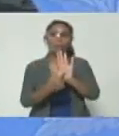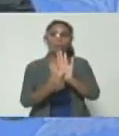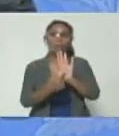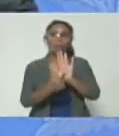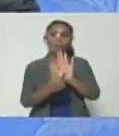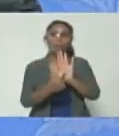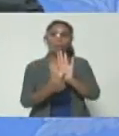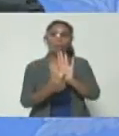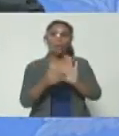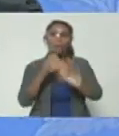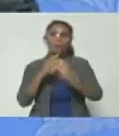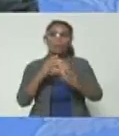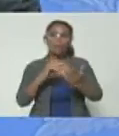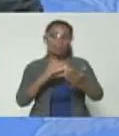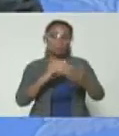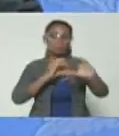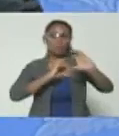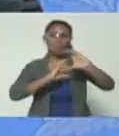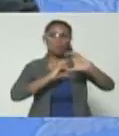unas conversaciones